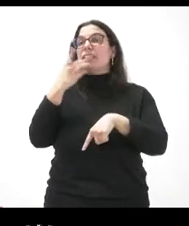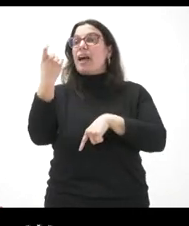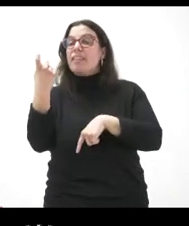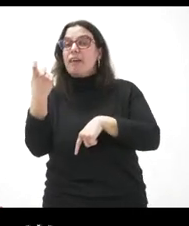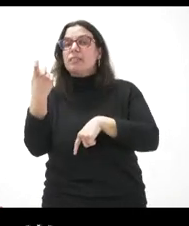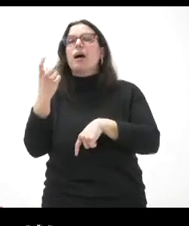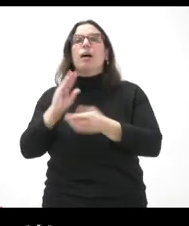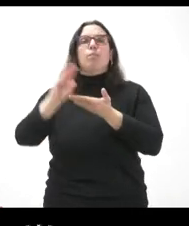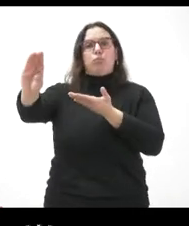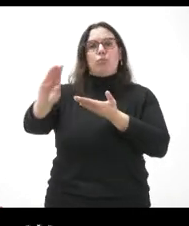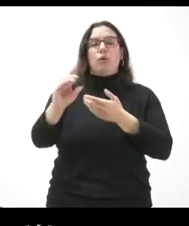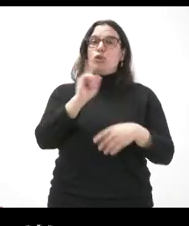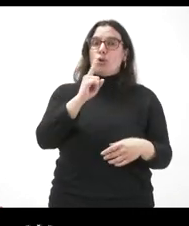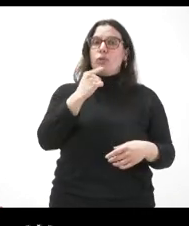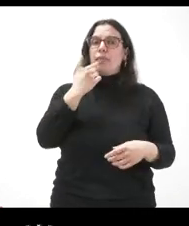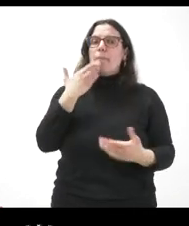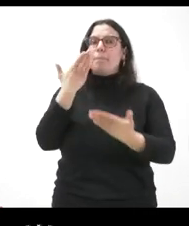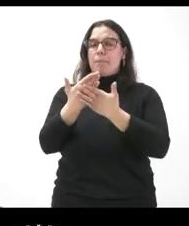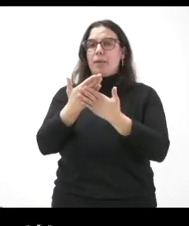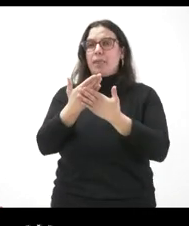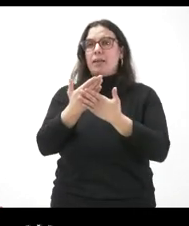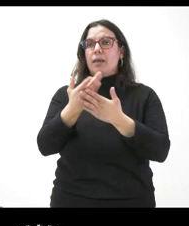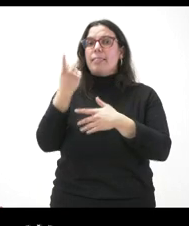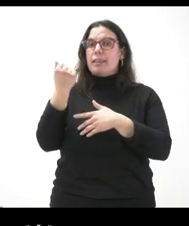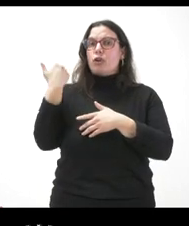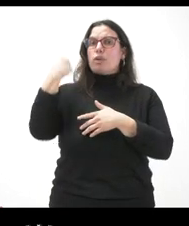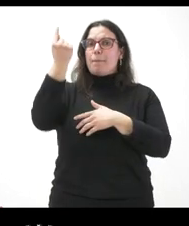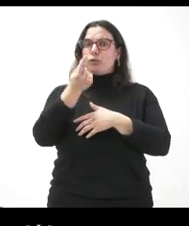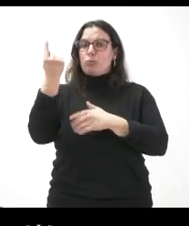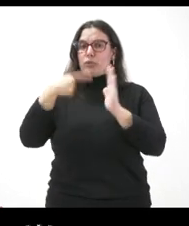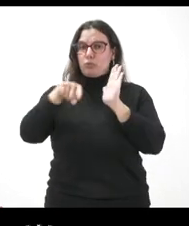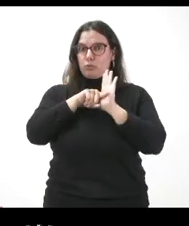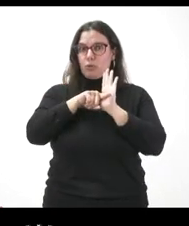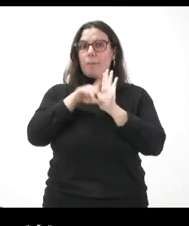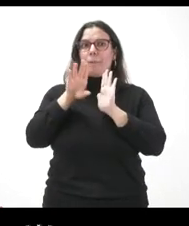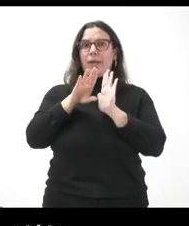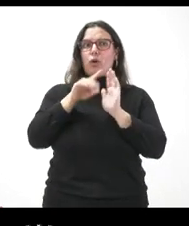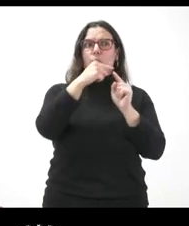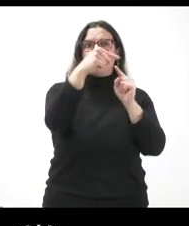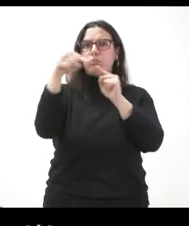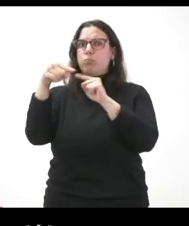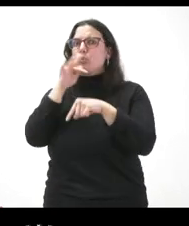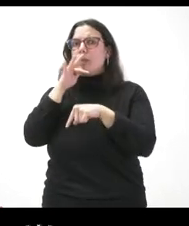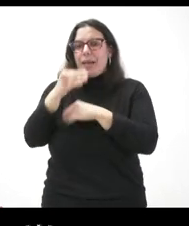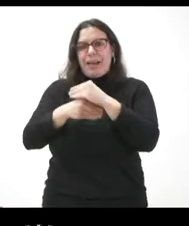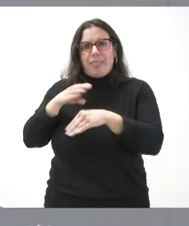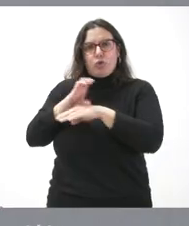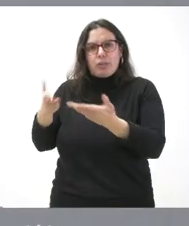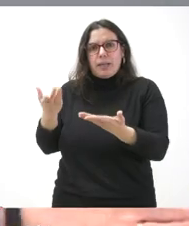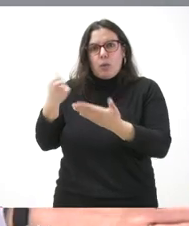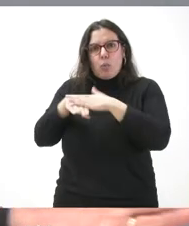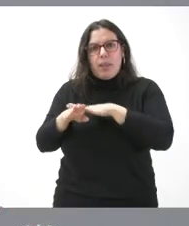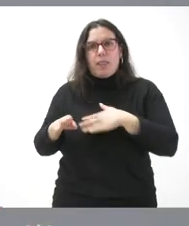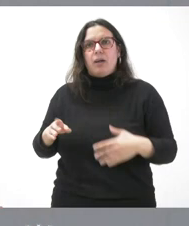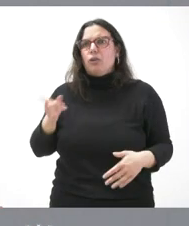qué van a hacer con el dinero que está presupuestado y que no está llegando a los centros. ¿Qué va a hacer la consejería con ese dinero? Se